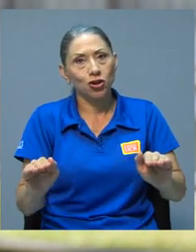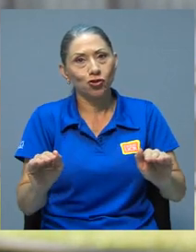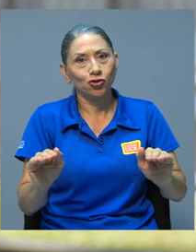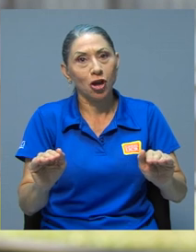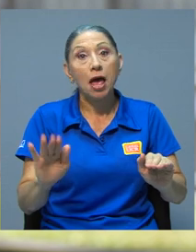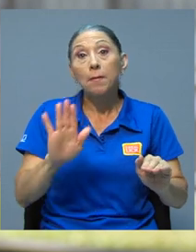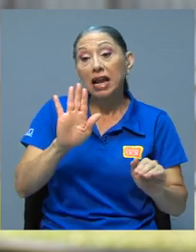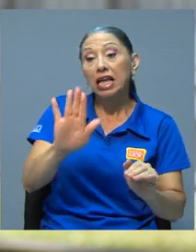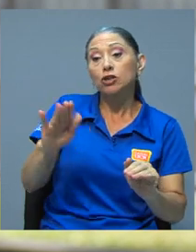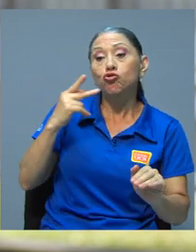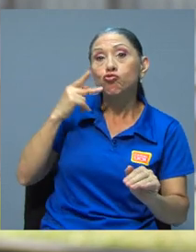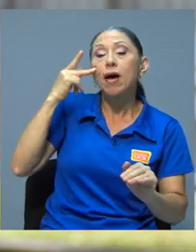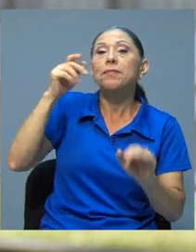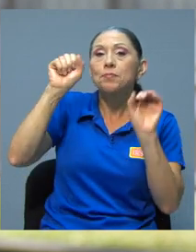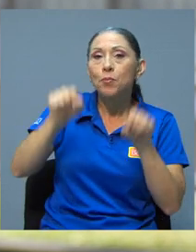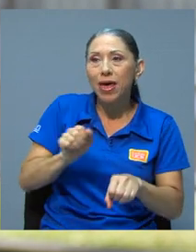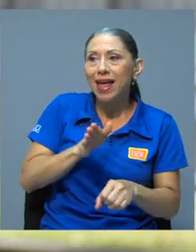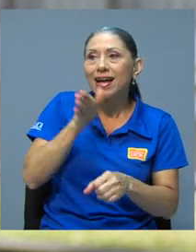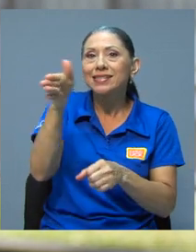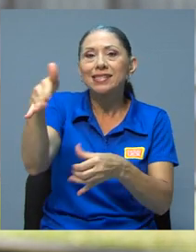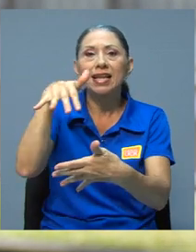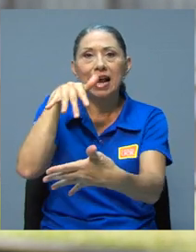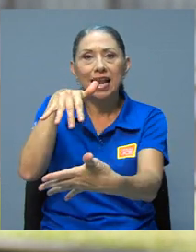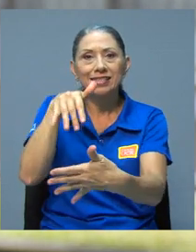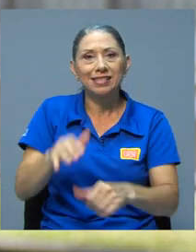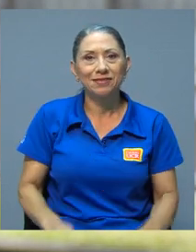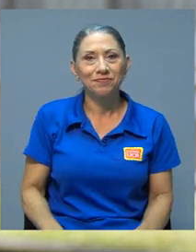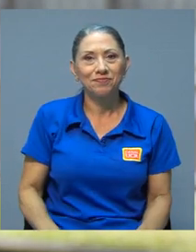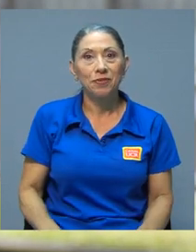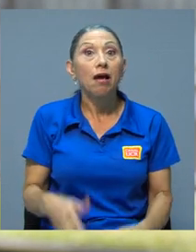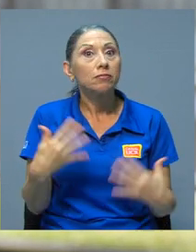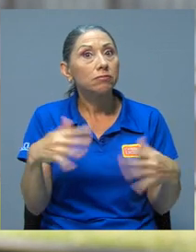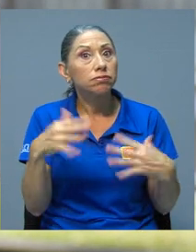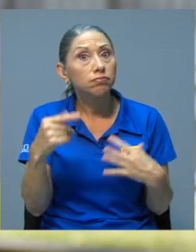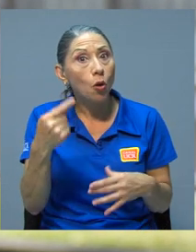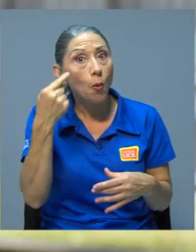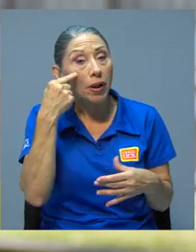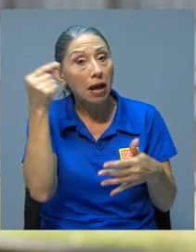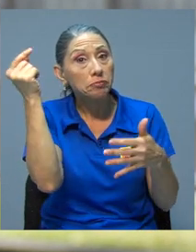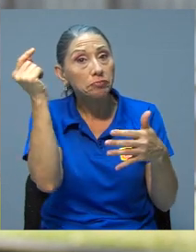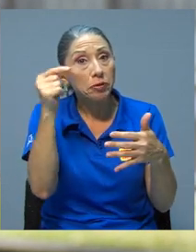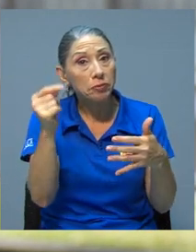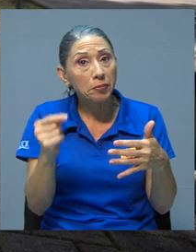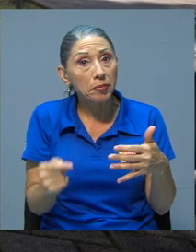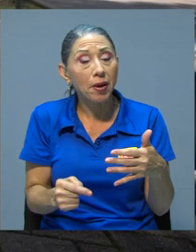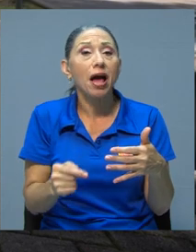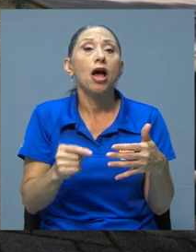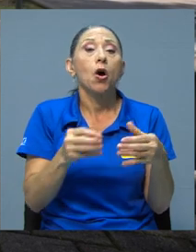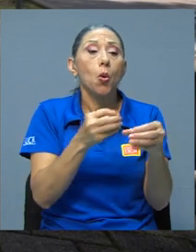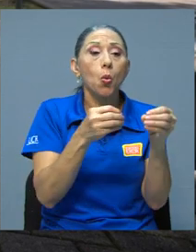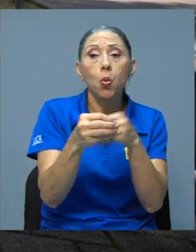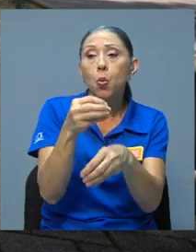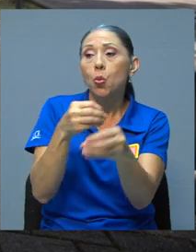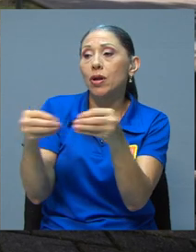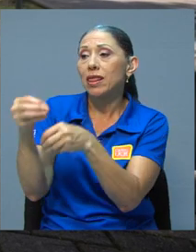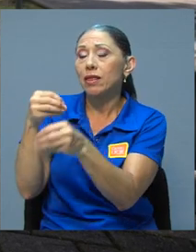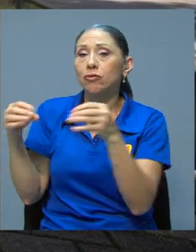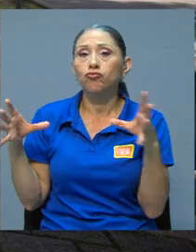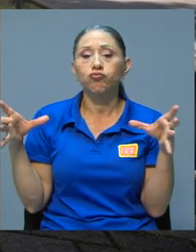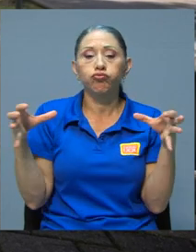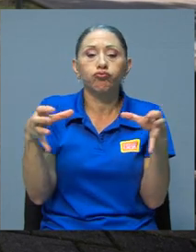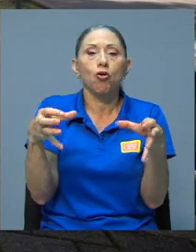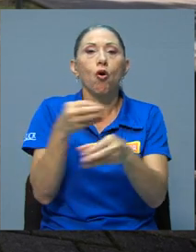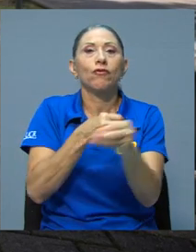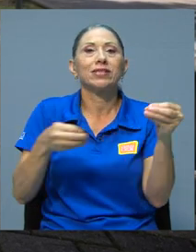para que los papás y las mamás puedan asistir a clases. Así que, como verás, son una serie de unidades operativas que